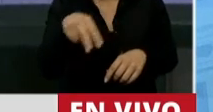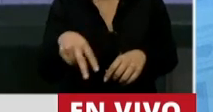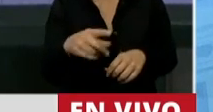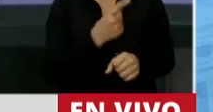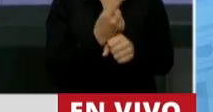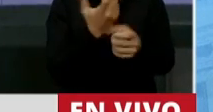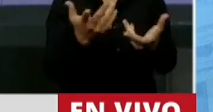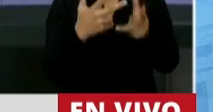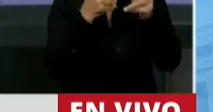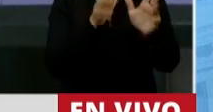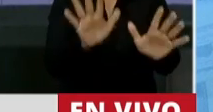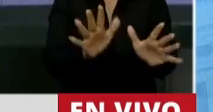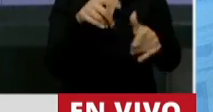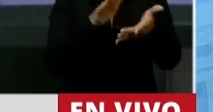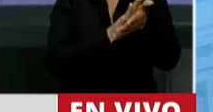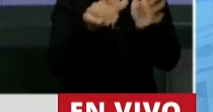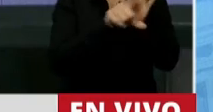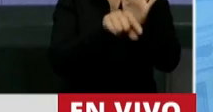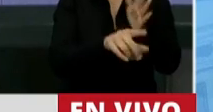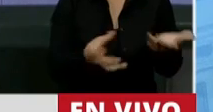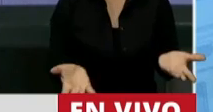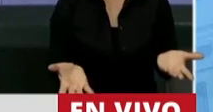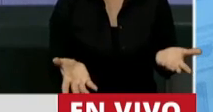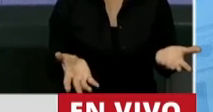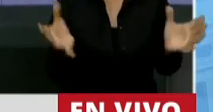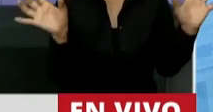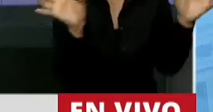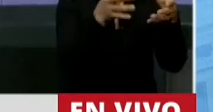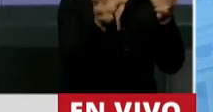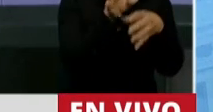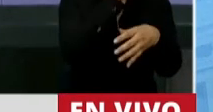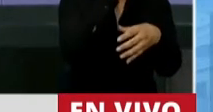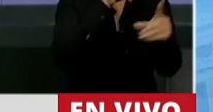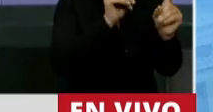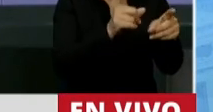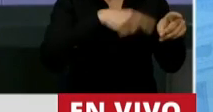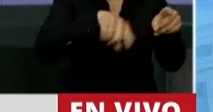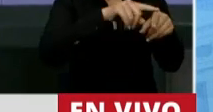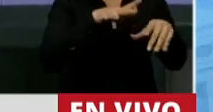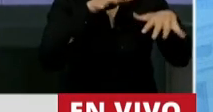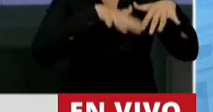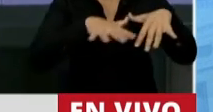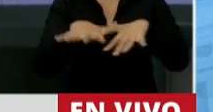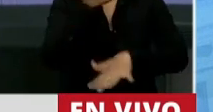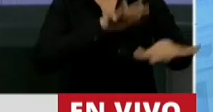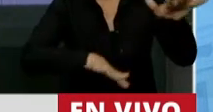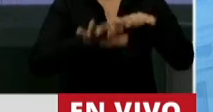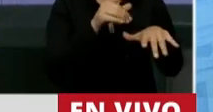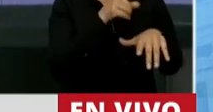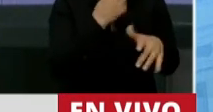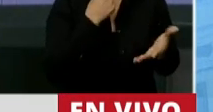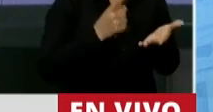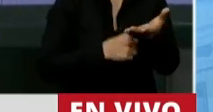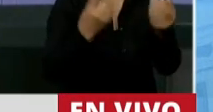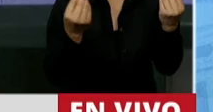plantear esto con respecto a esta ley. Son las comunidades que se organizan, son las comunidades que definen qué hacer con su